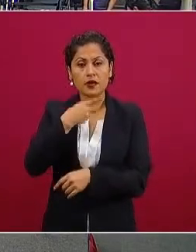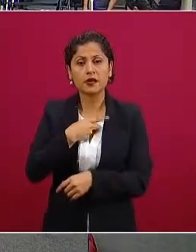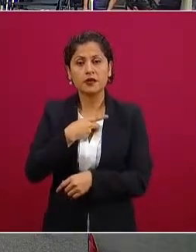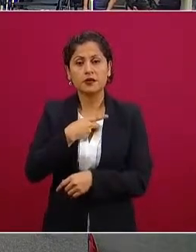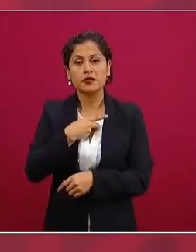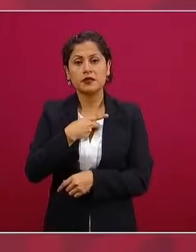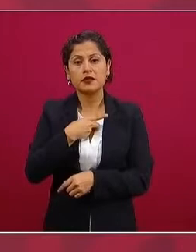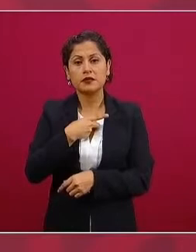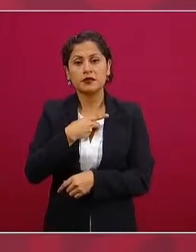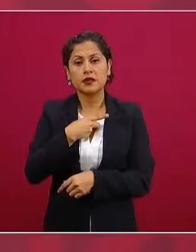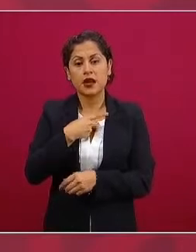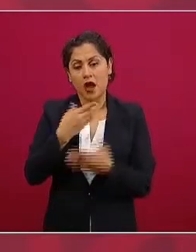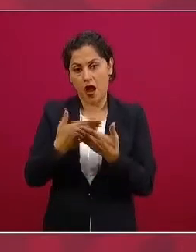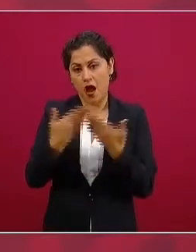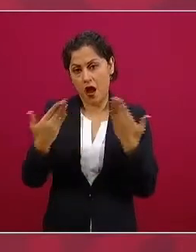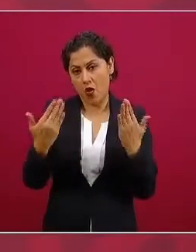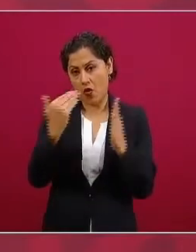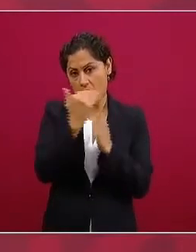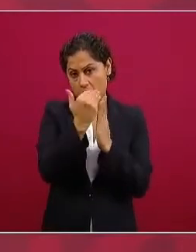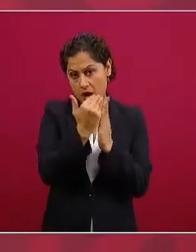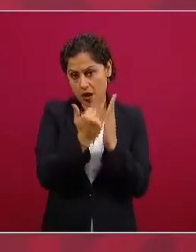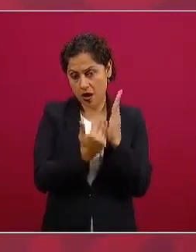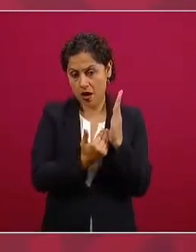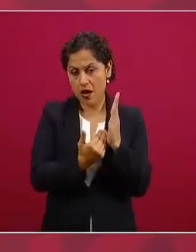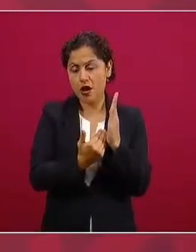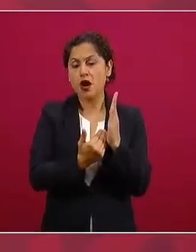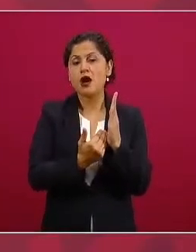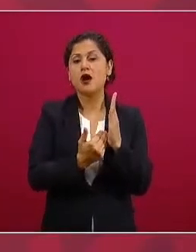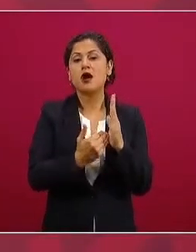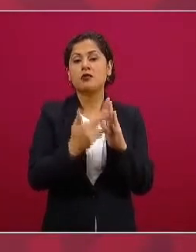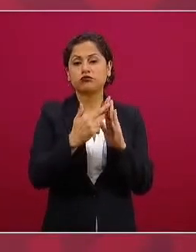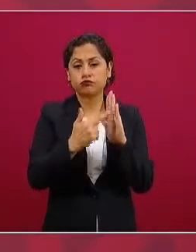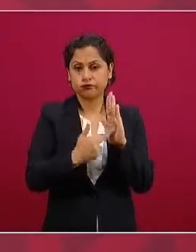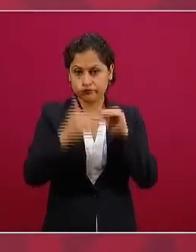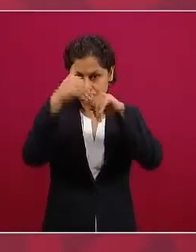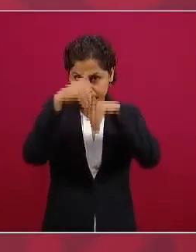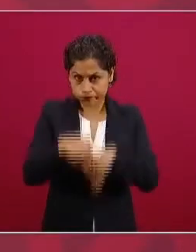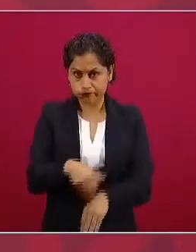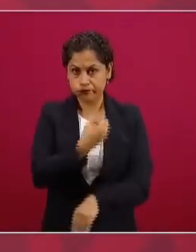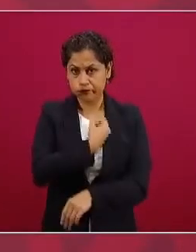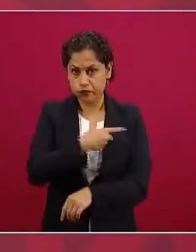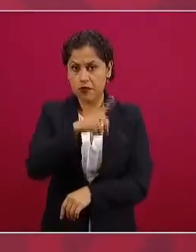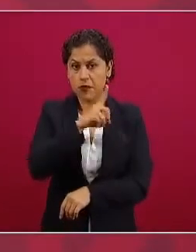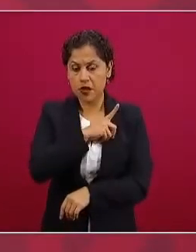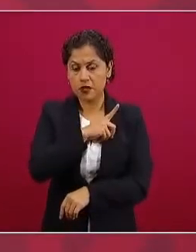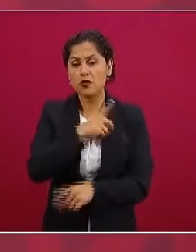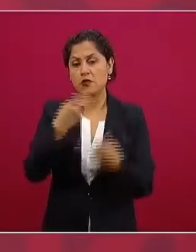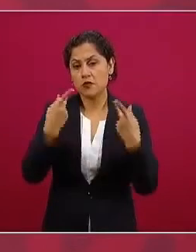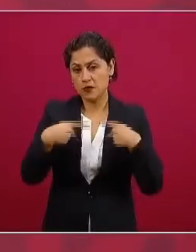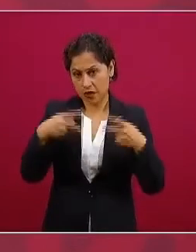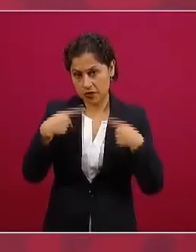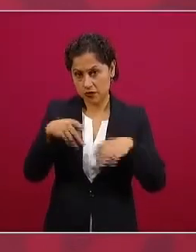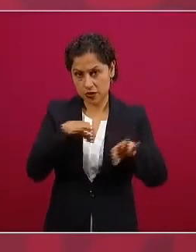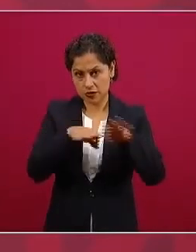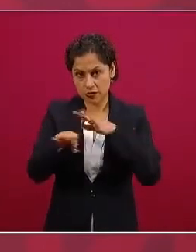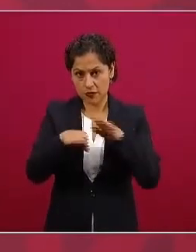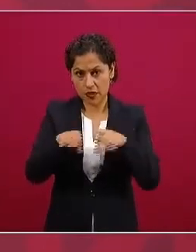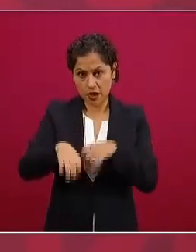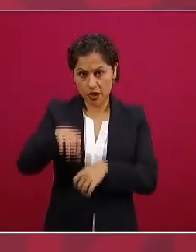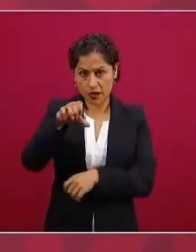sanitarias todos los trabajadores de 60 a 65 años tienen que irse a sus casas